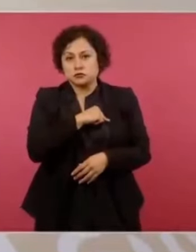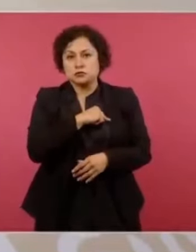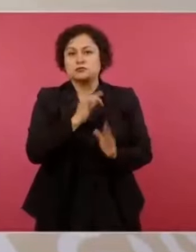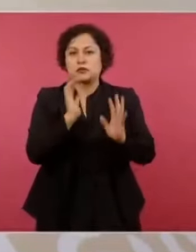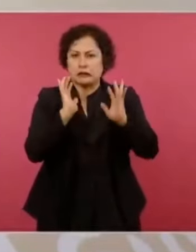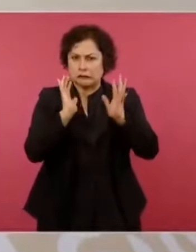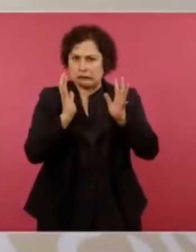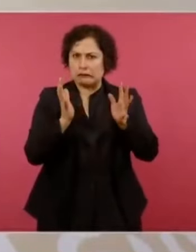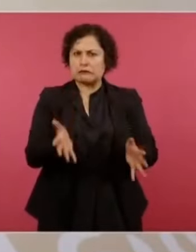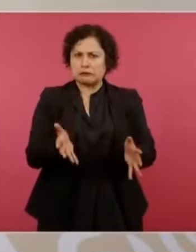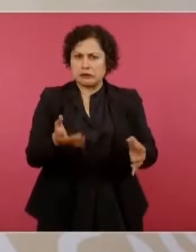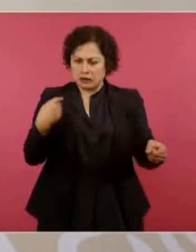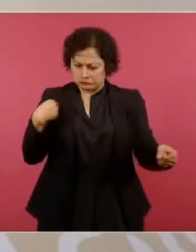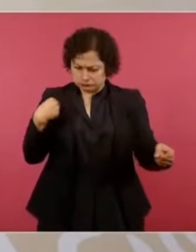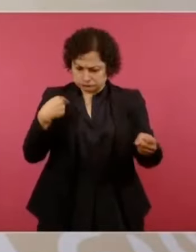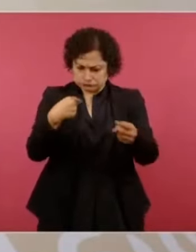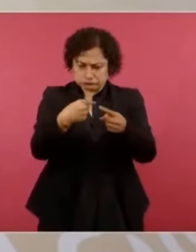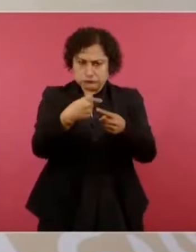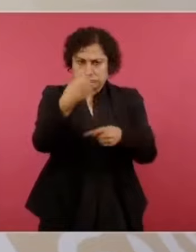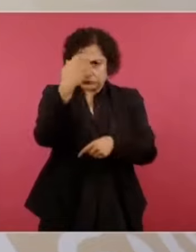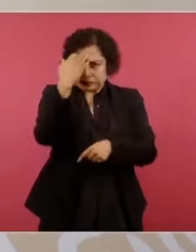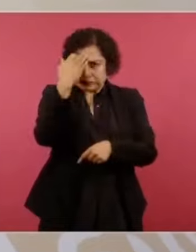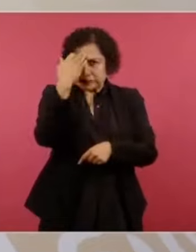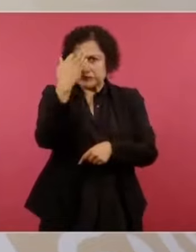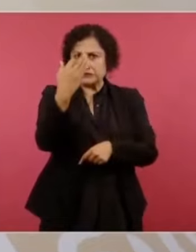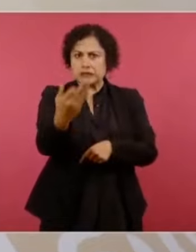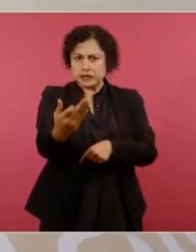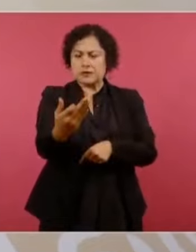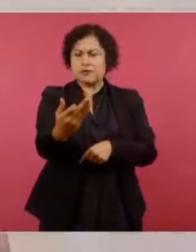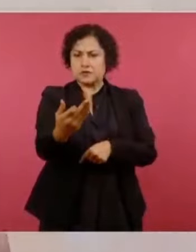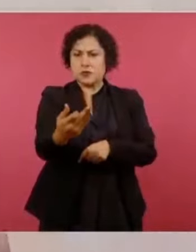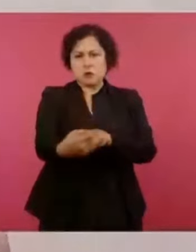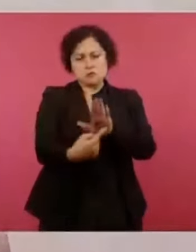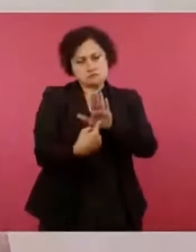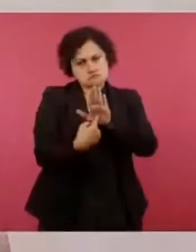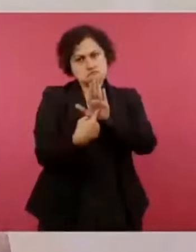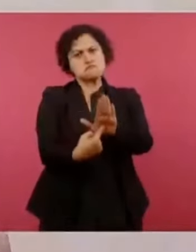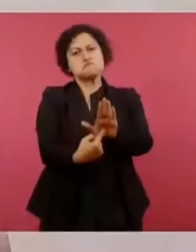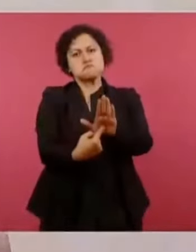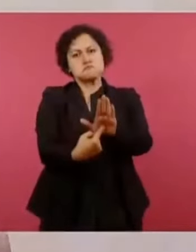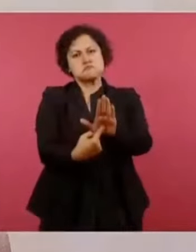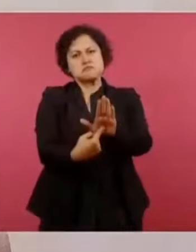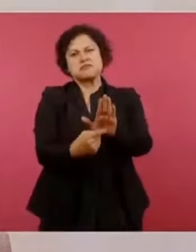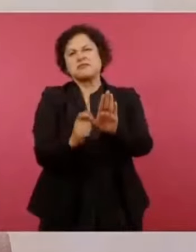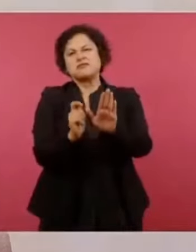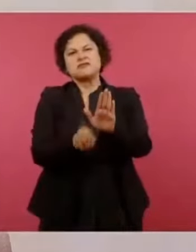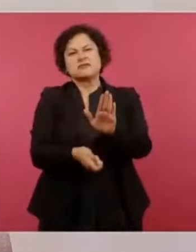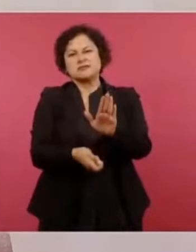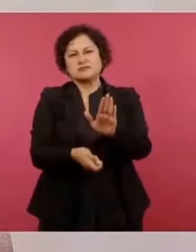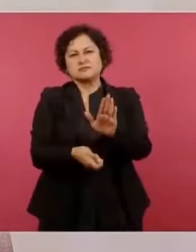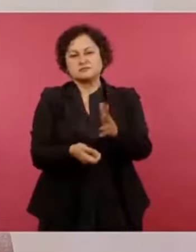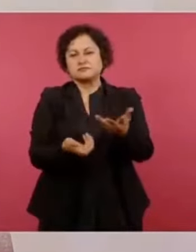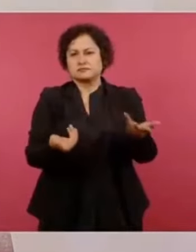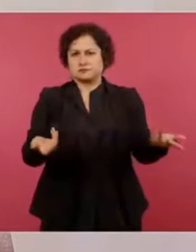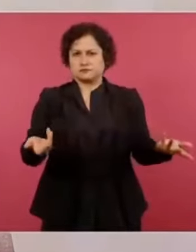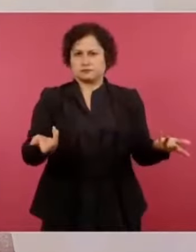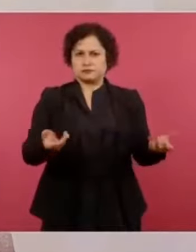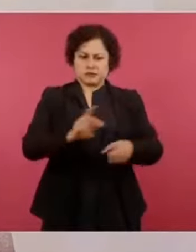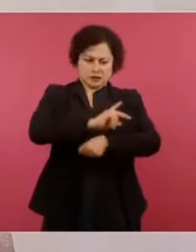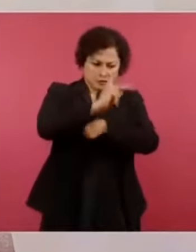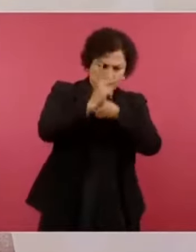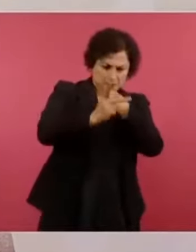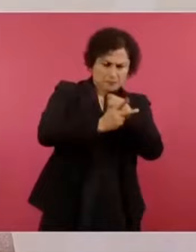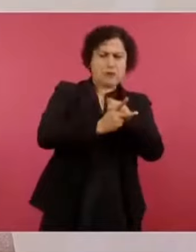que el país puede salir